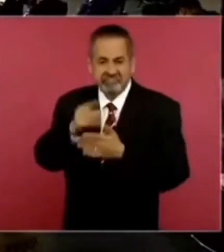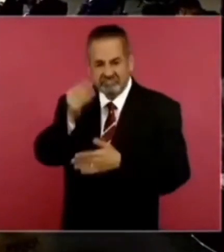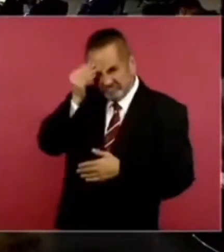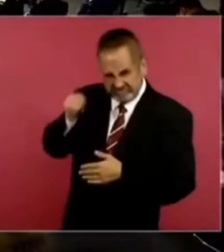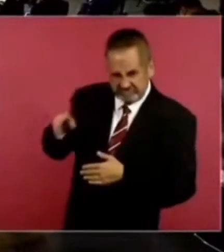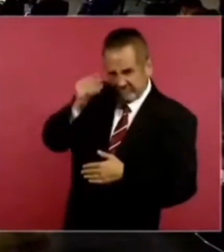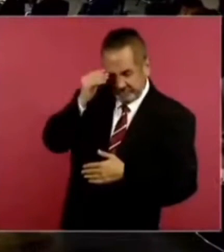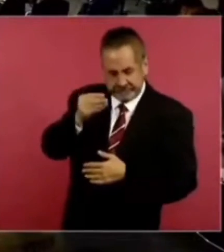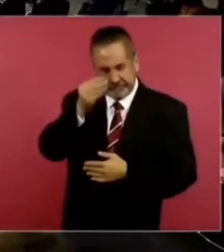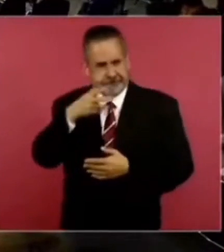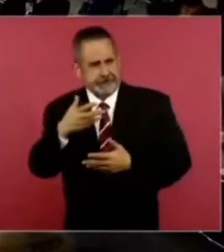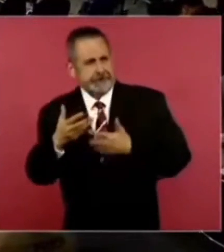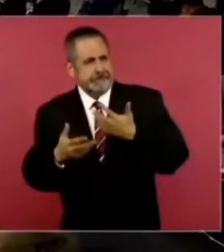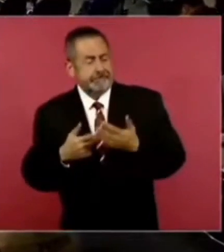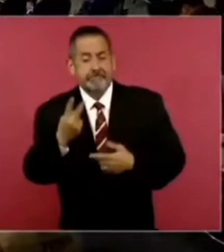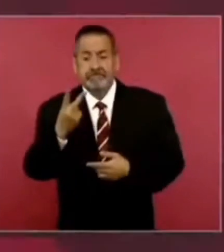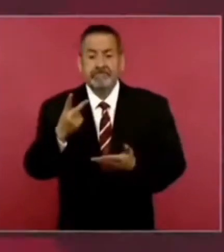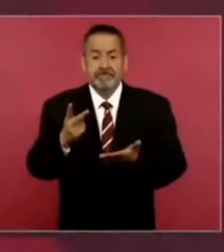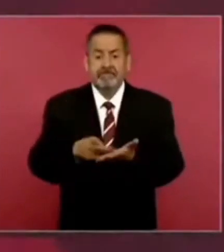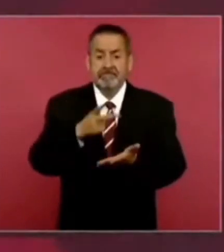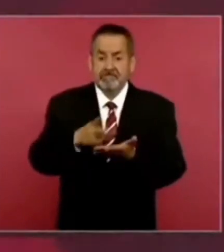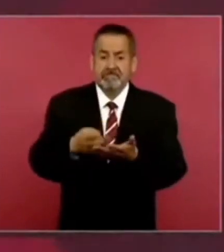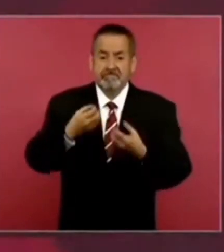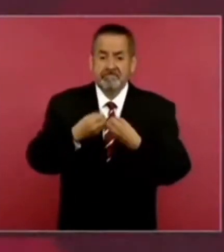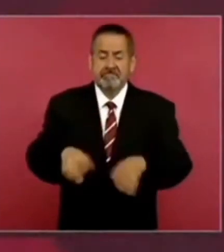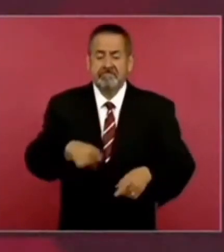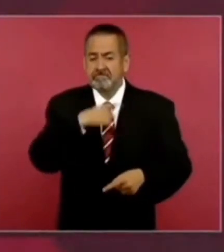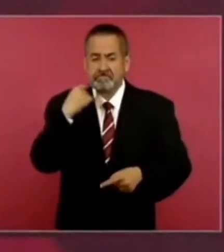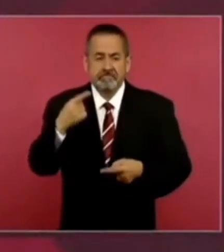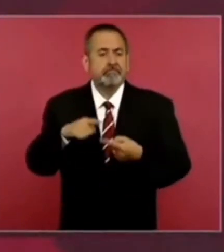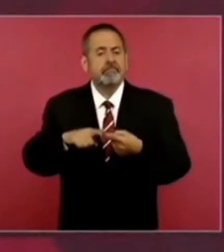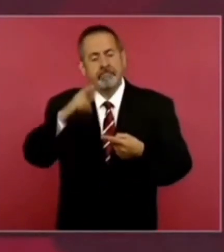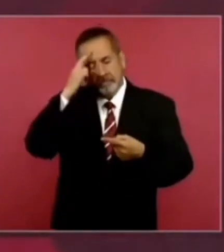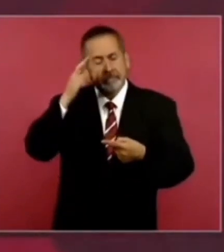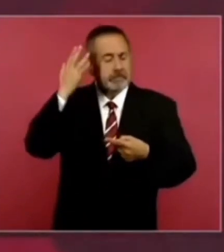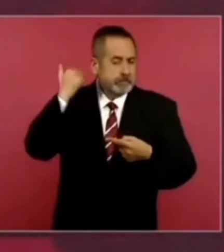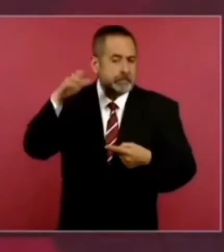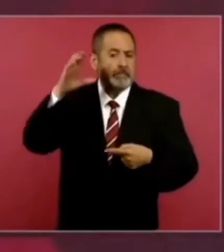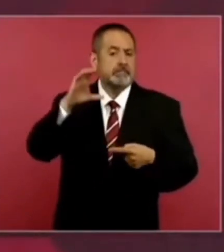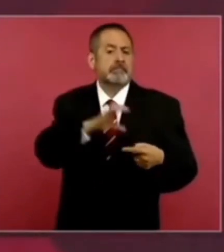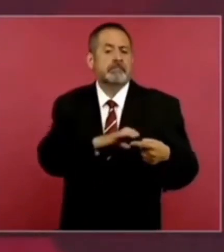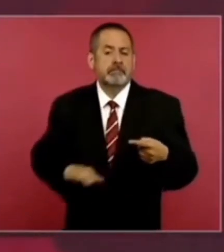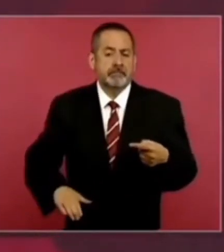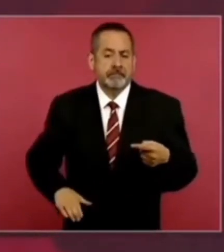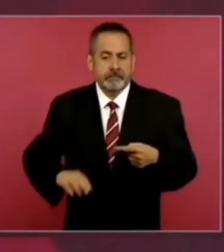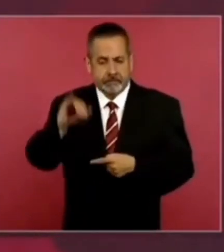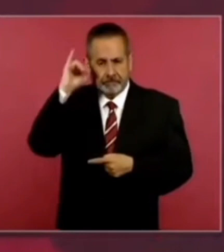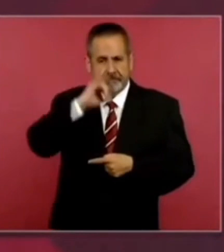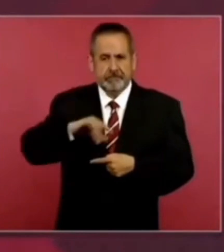cuando fui candidato a jefe de gobierno,